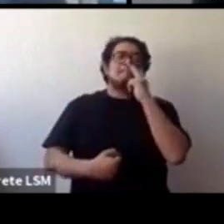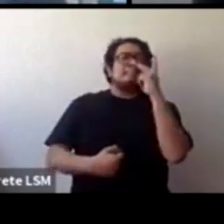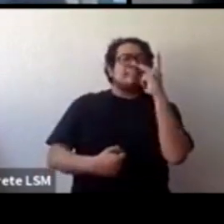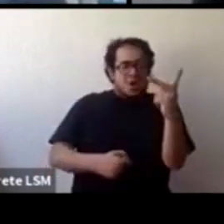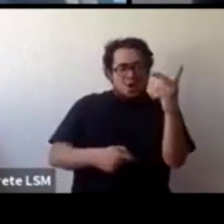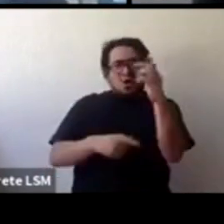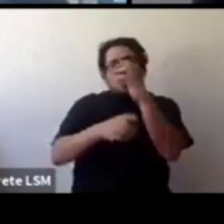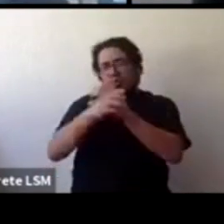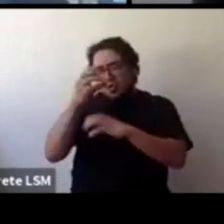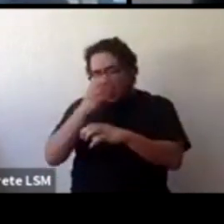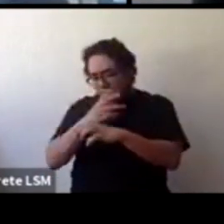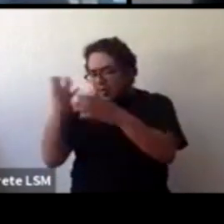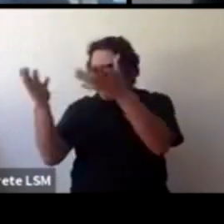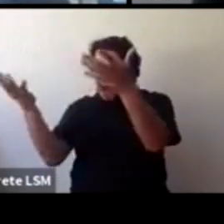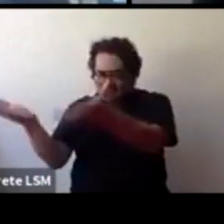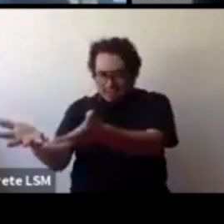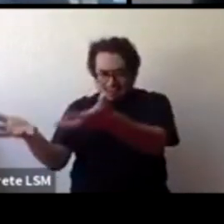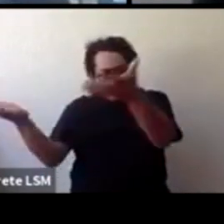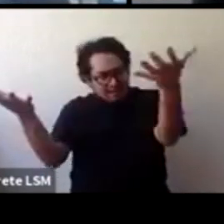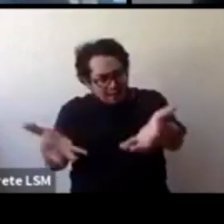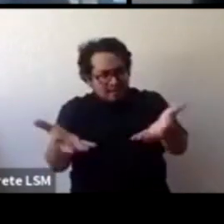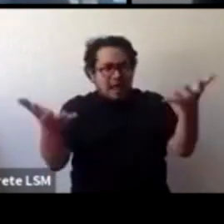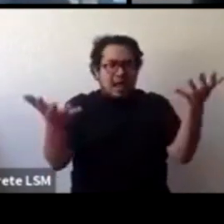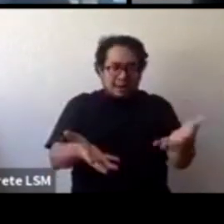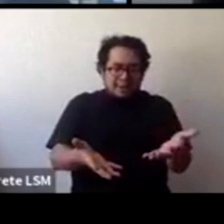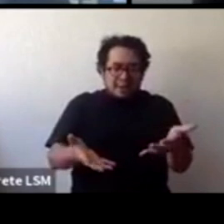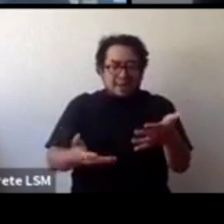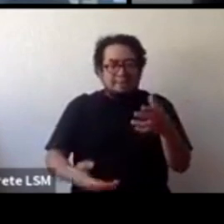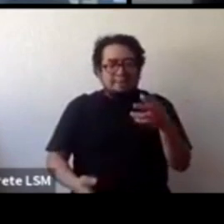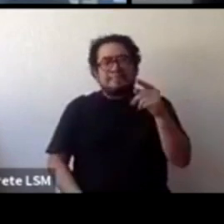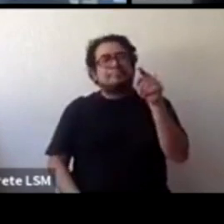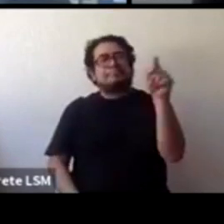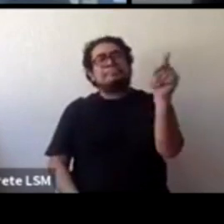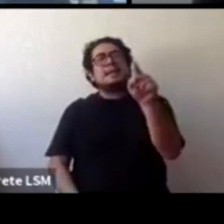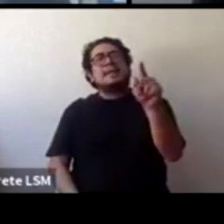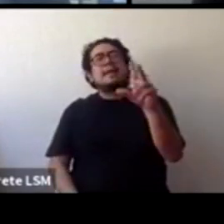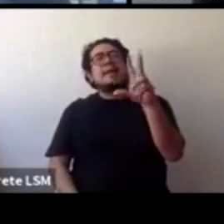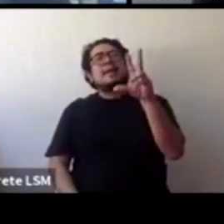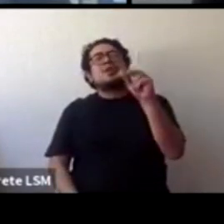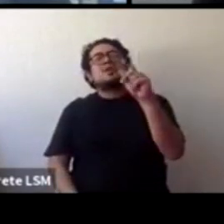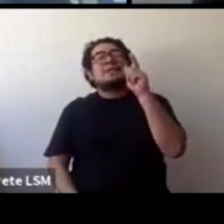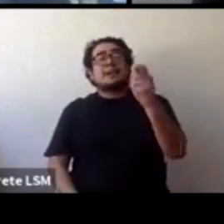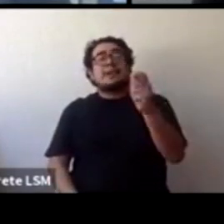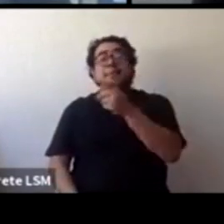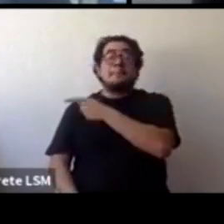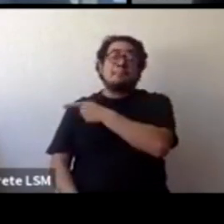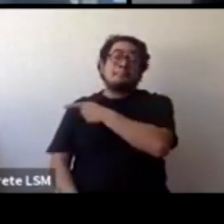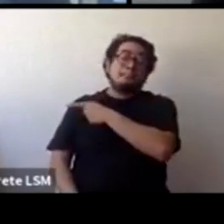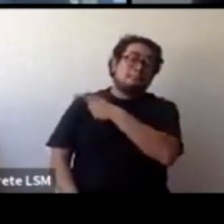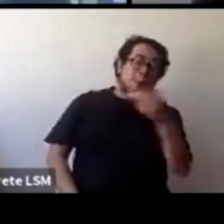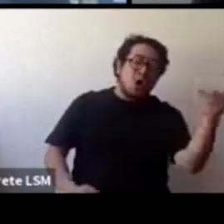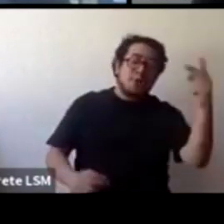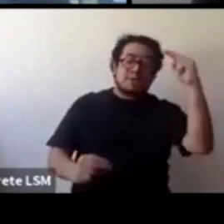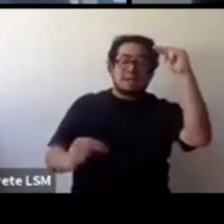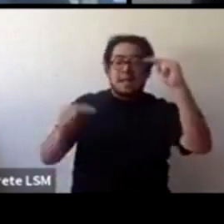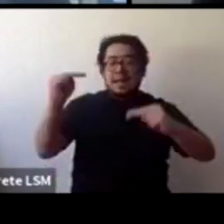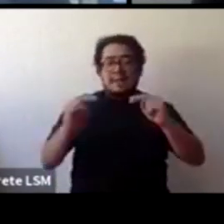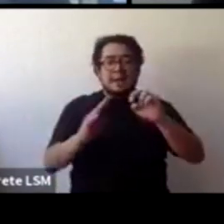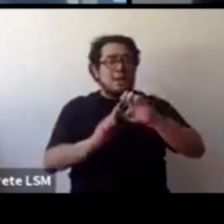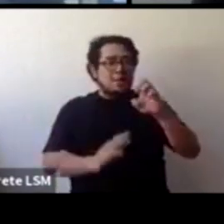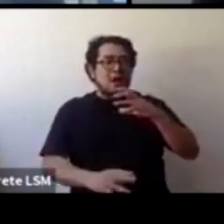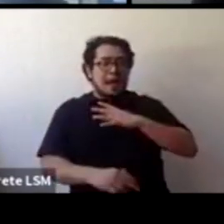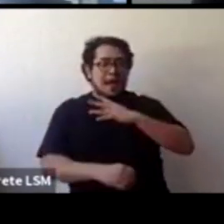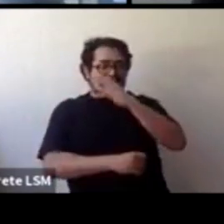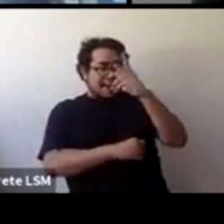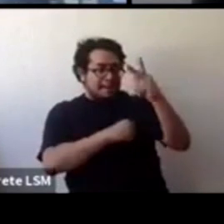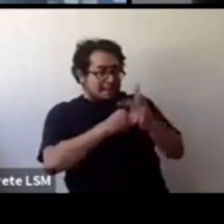necesariamente eso está relacionado con el nivel de pobreza, o sea, hay países que son considerados más pobres, que